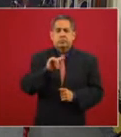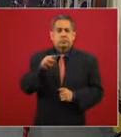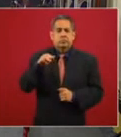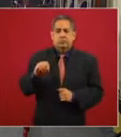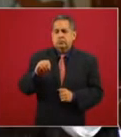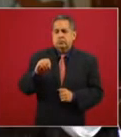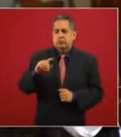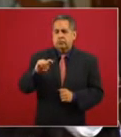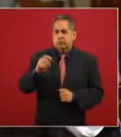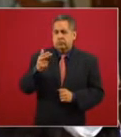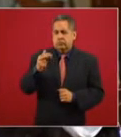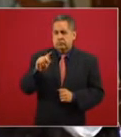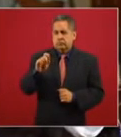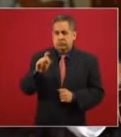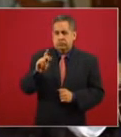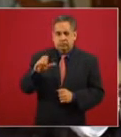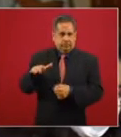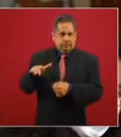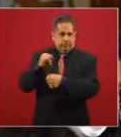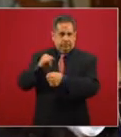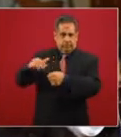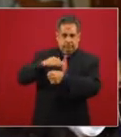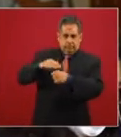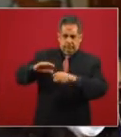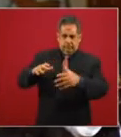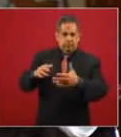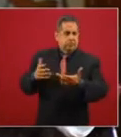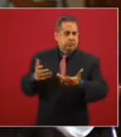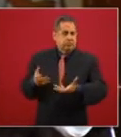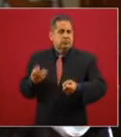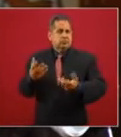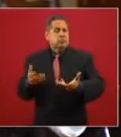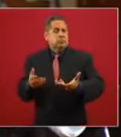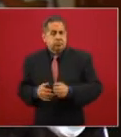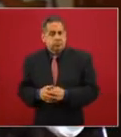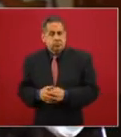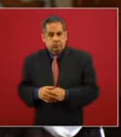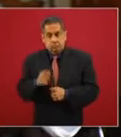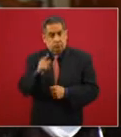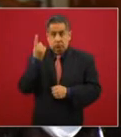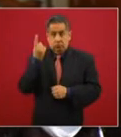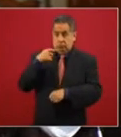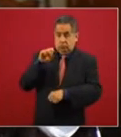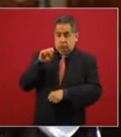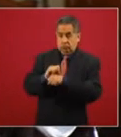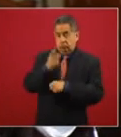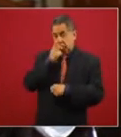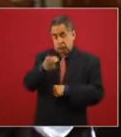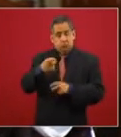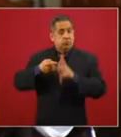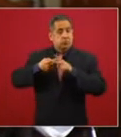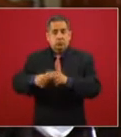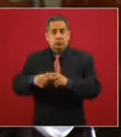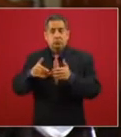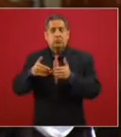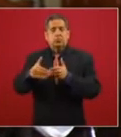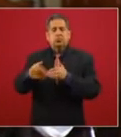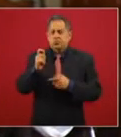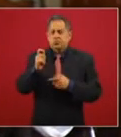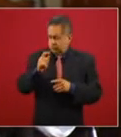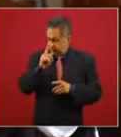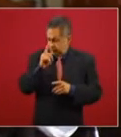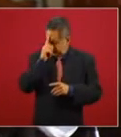y también comentó usted la semana pasada que se iba a echar a andar el proyecto del aero de